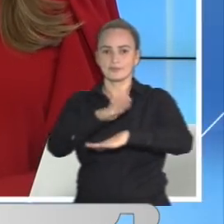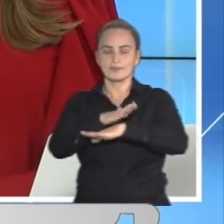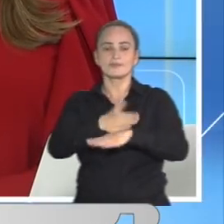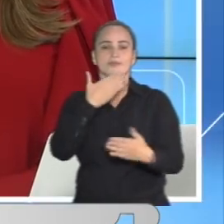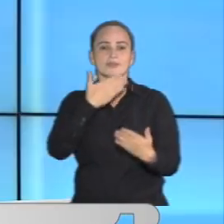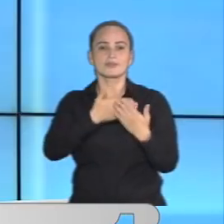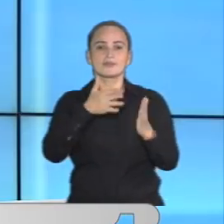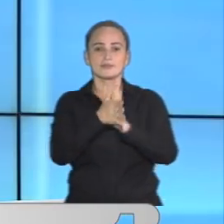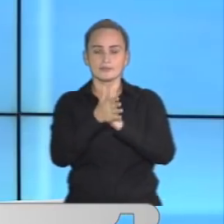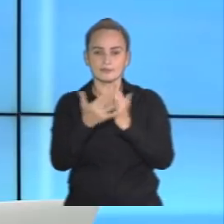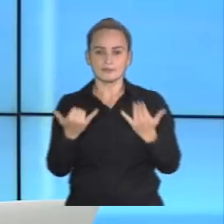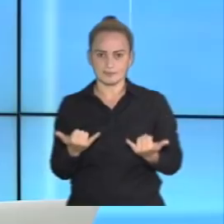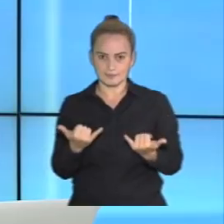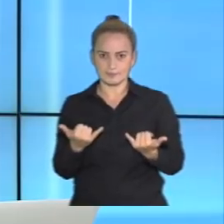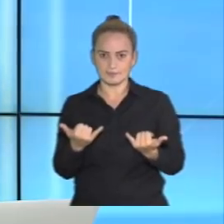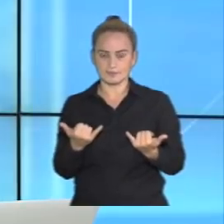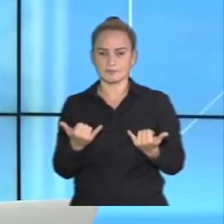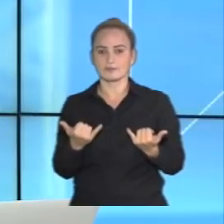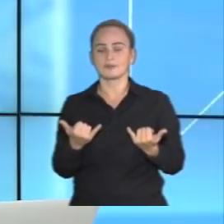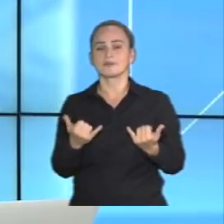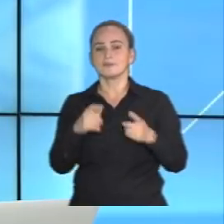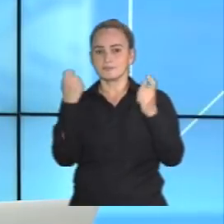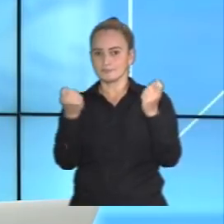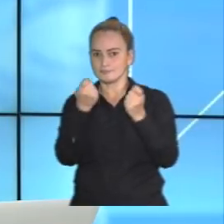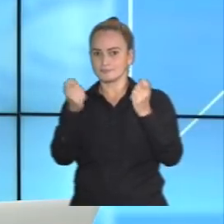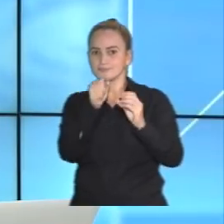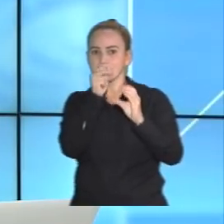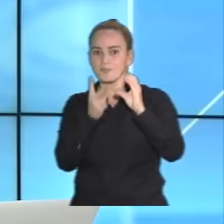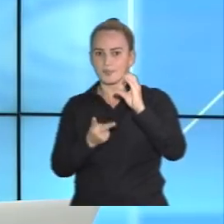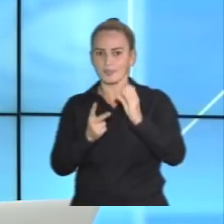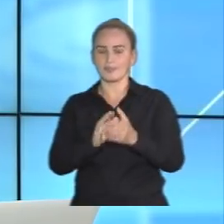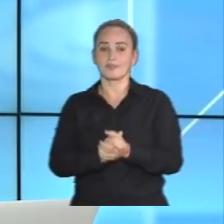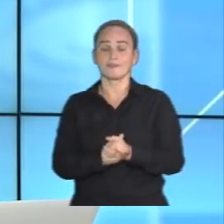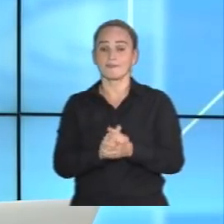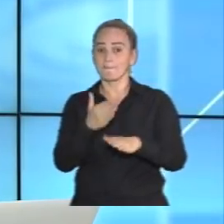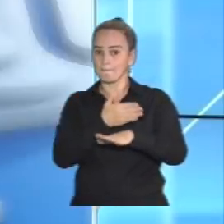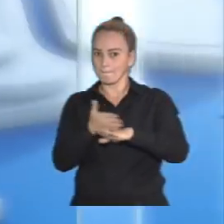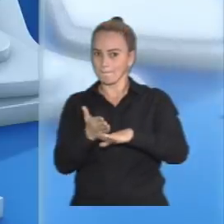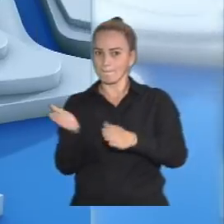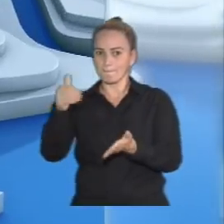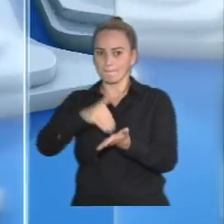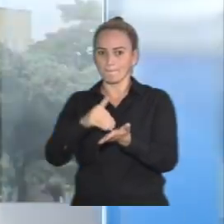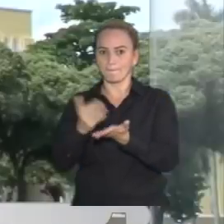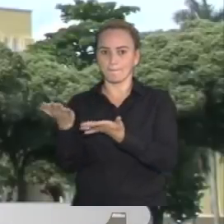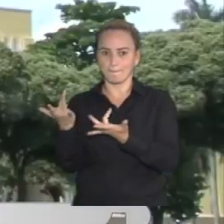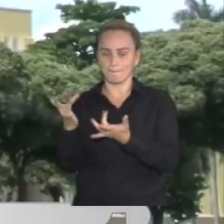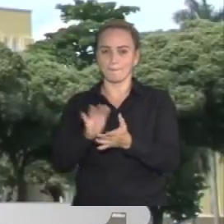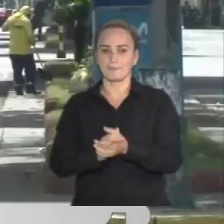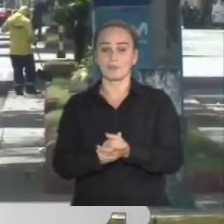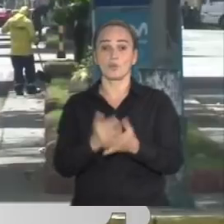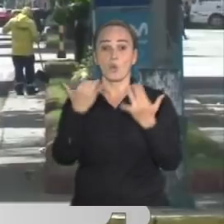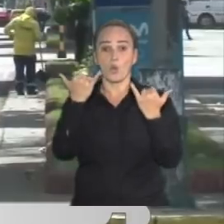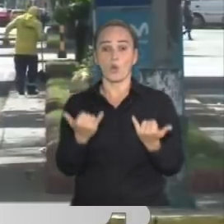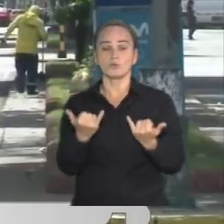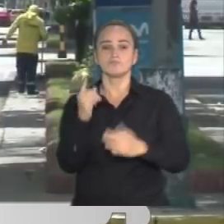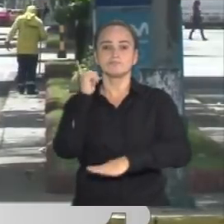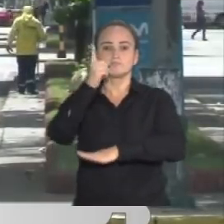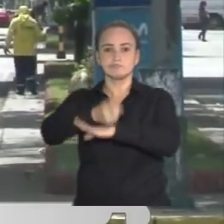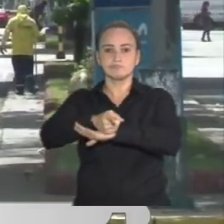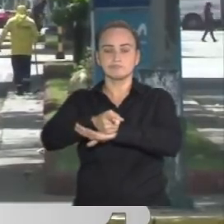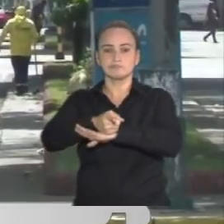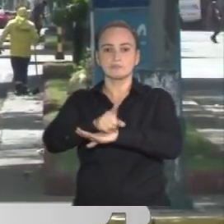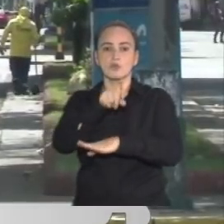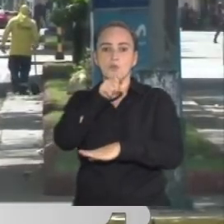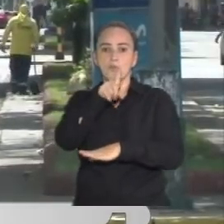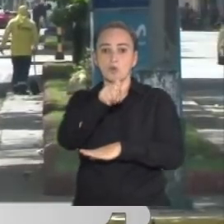Marco, muchas gracias. Con esta información hacemos una pausa en Noticentro 1 CMI y al regresar, espere. Desde hoy, Bucaramanga tiene